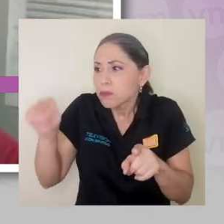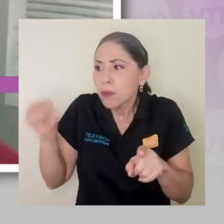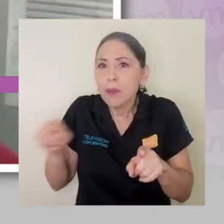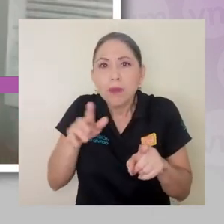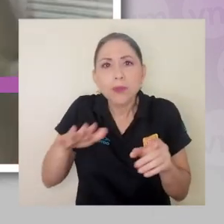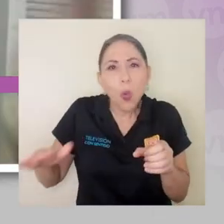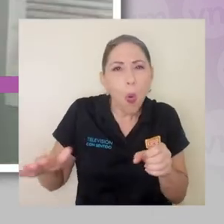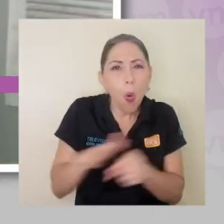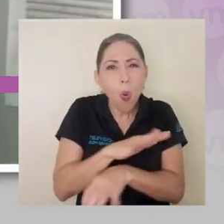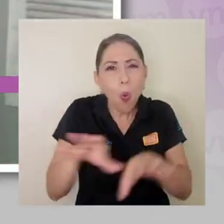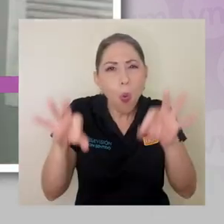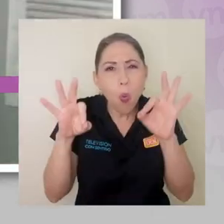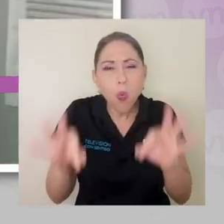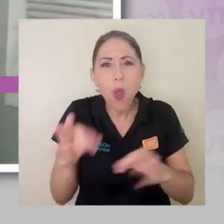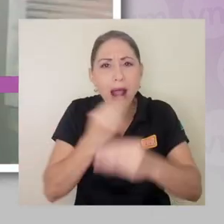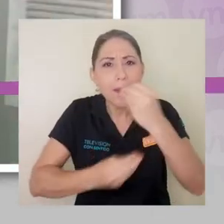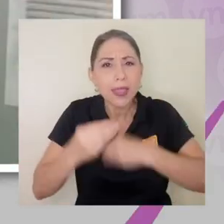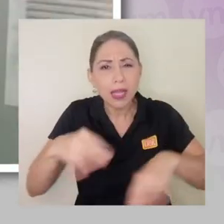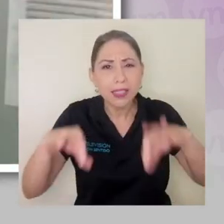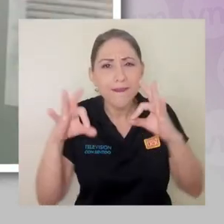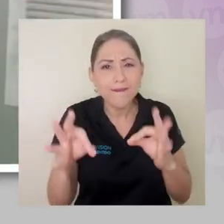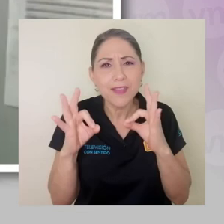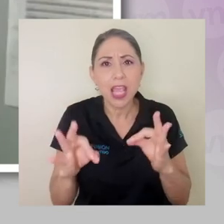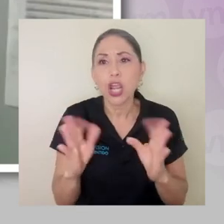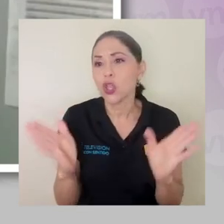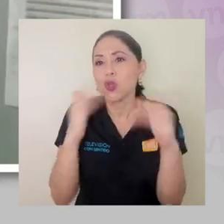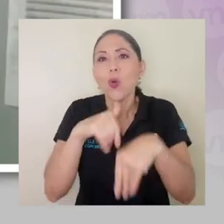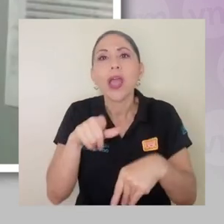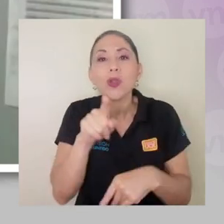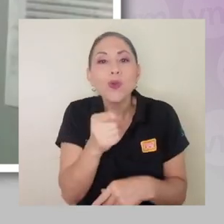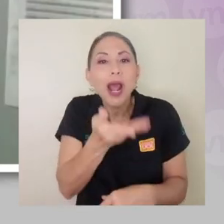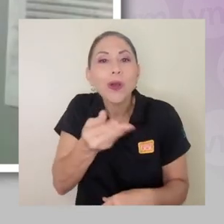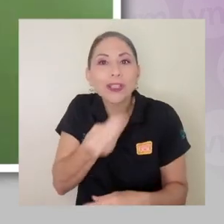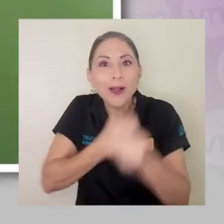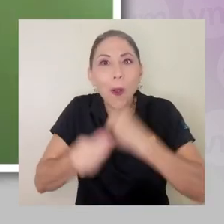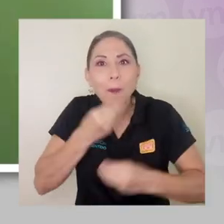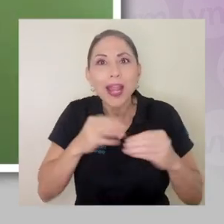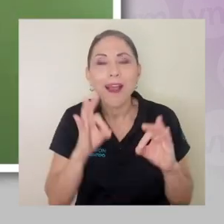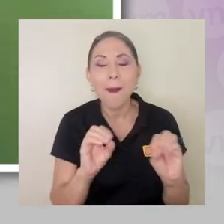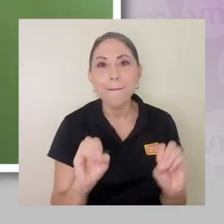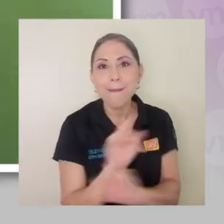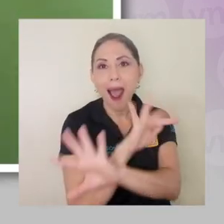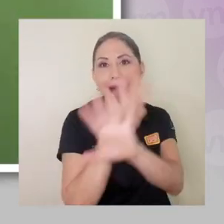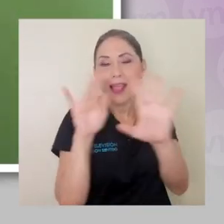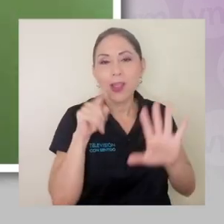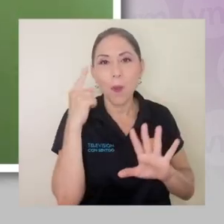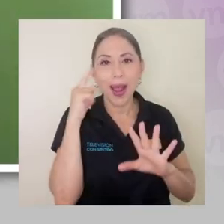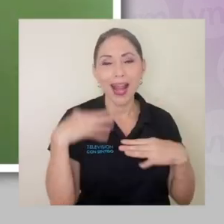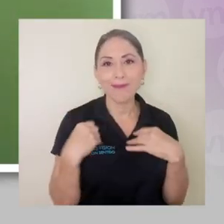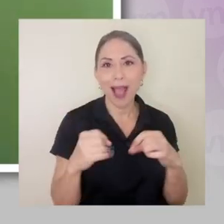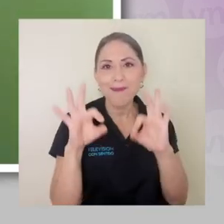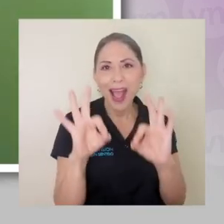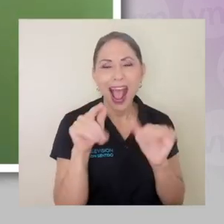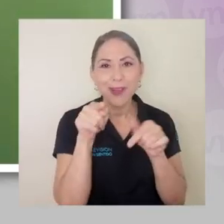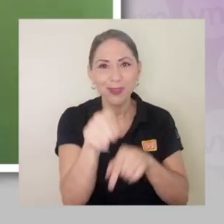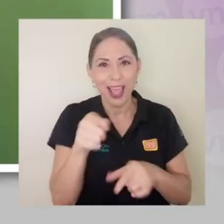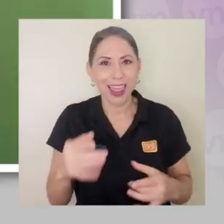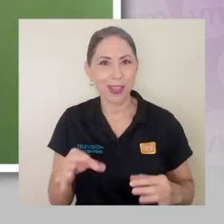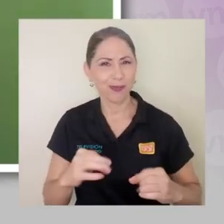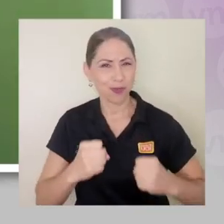más integral de alimentarse bien, de todo, ¿verdad? No hay un alimento mágico que usted le vaya a hacer el